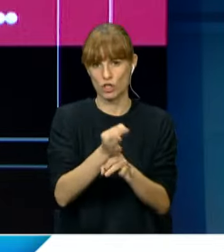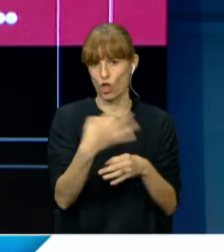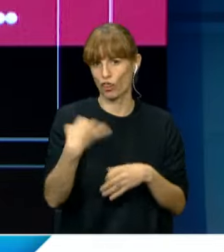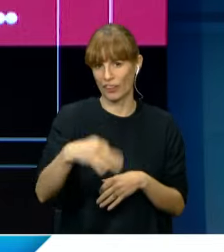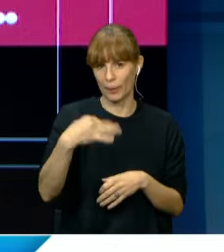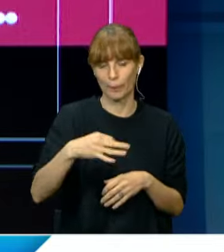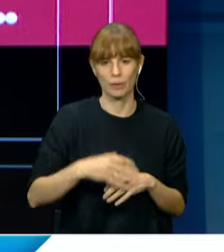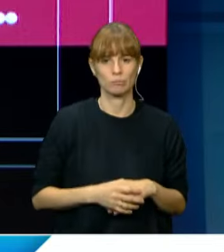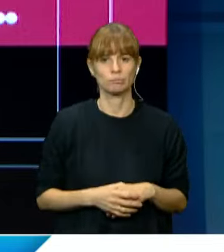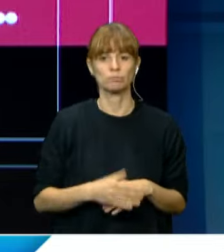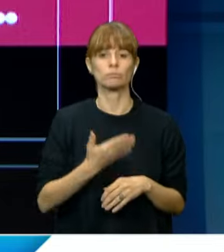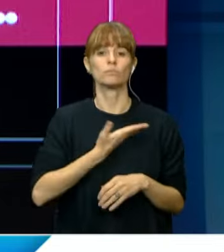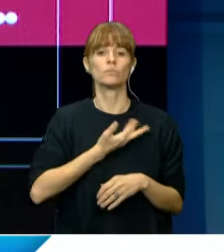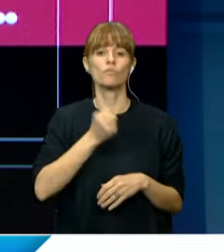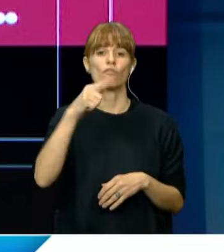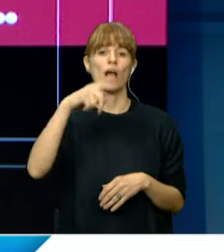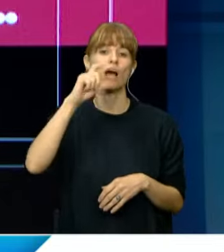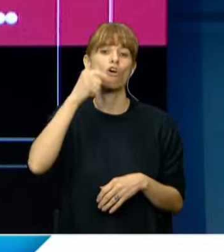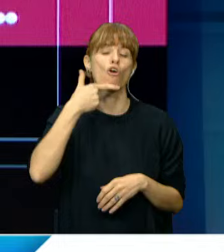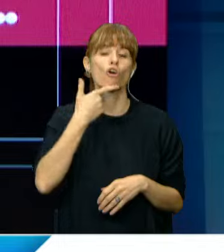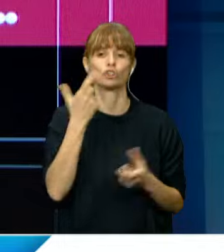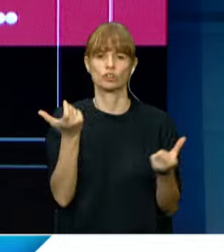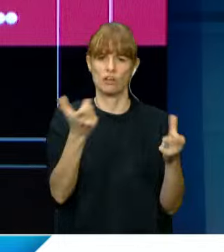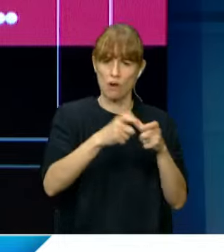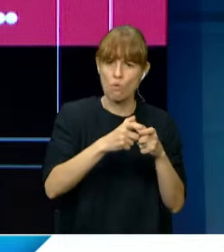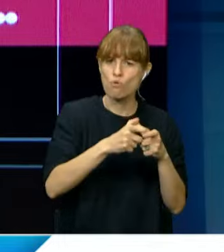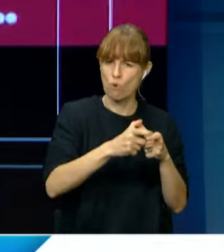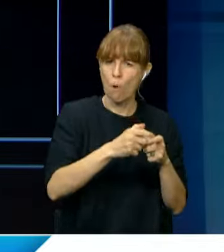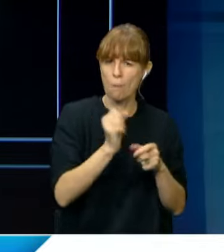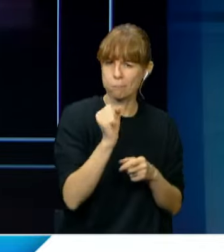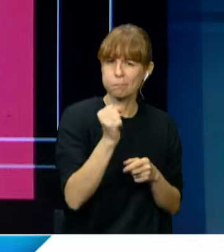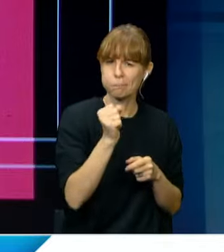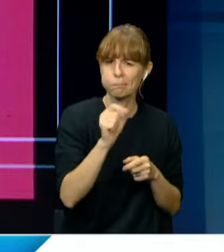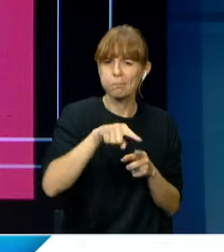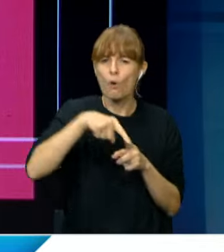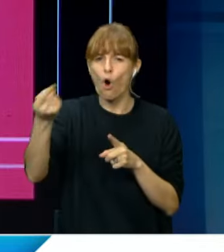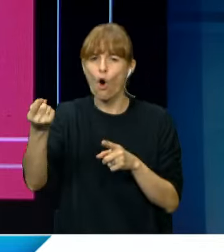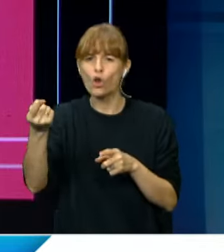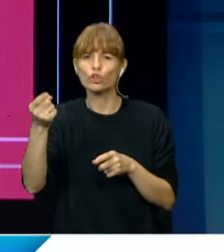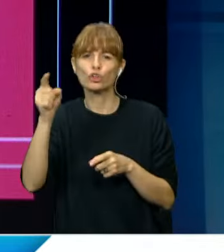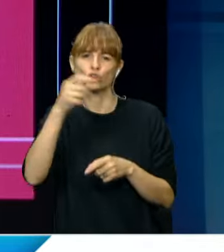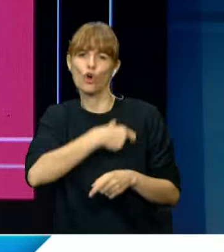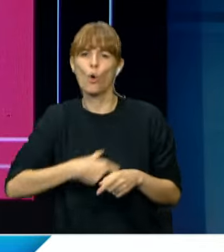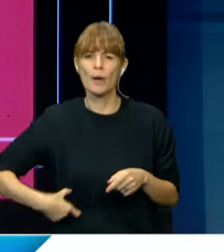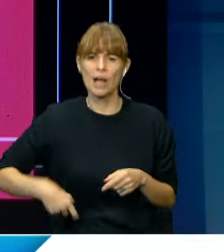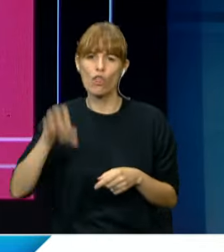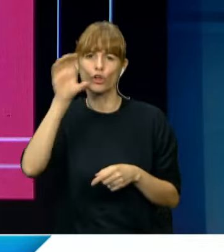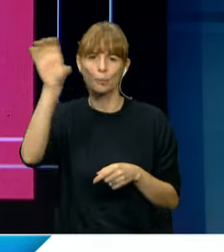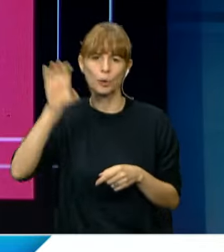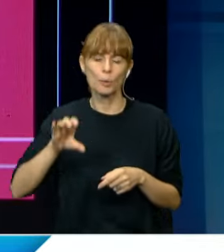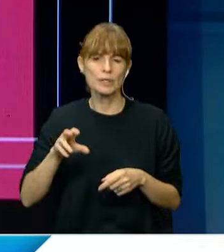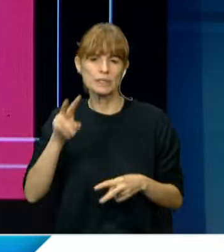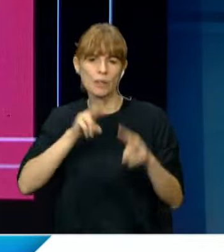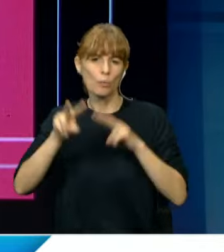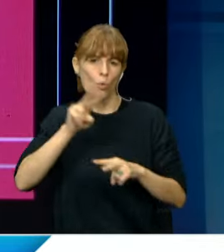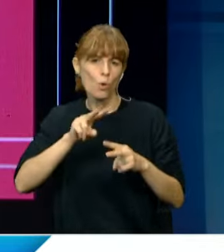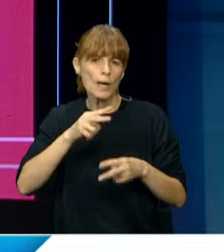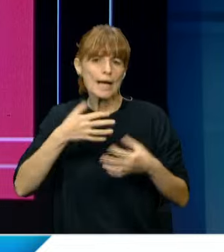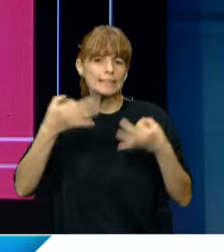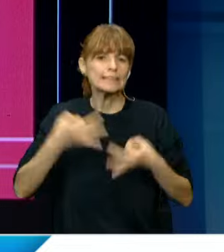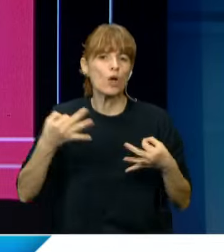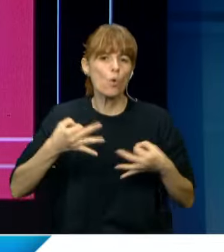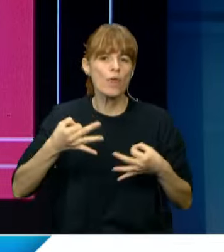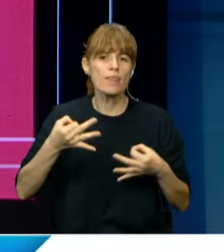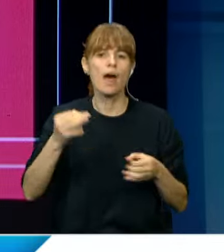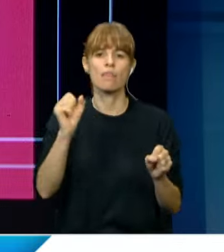Franco ya ha mantenido reuniones similares con otros mandatarios provinciales, buscando asegurar apoyo para